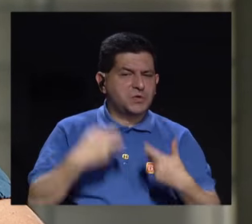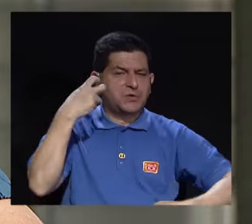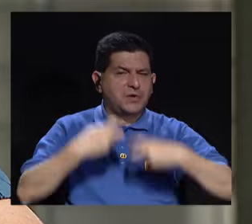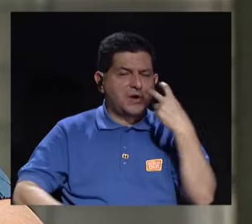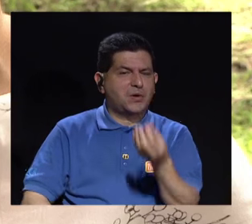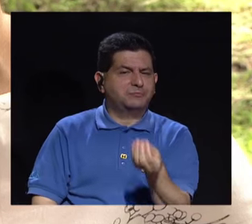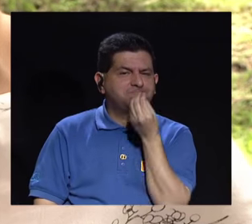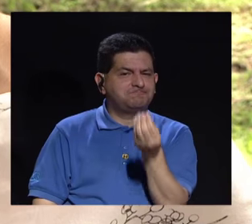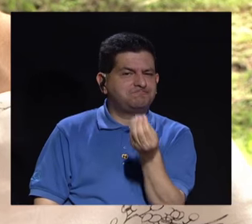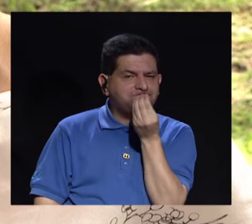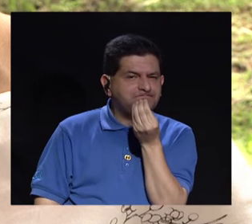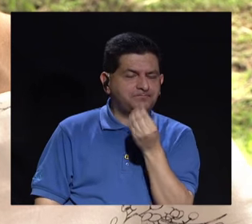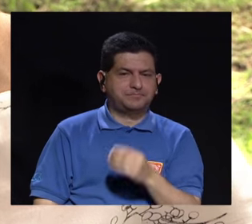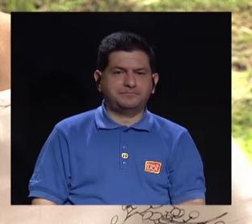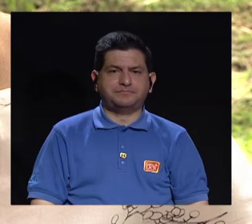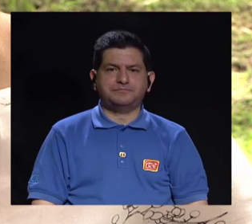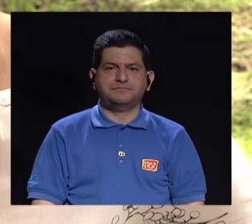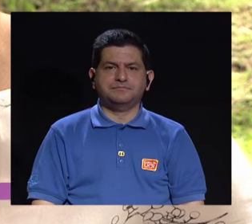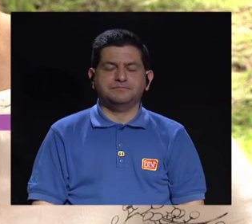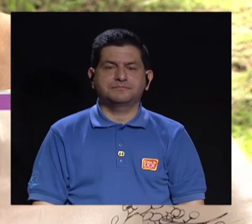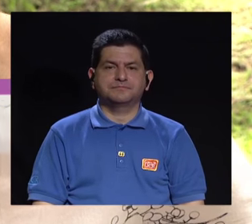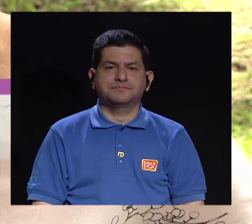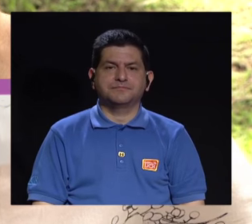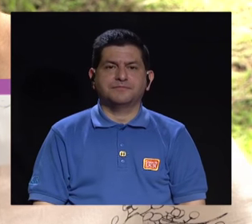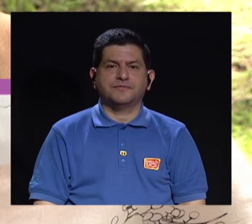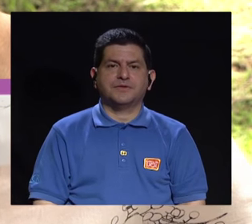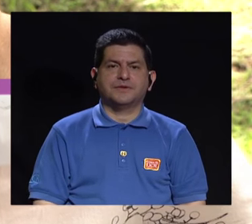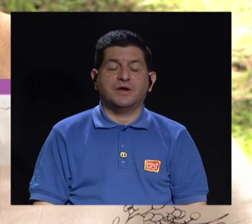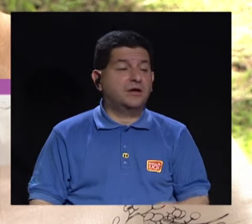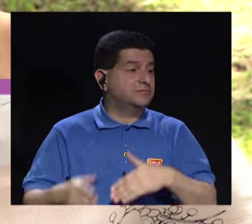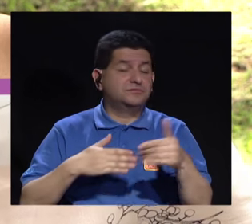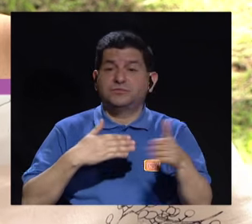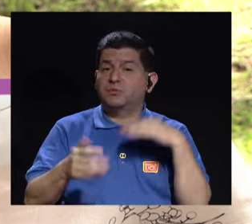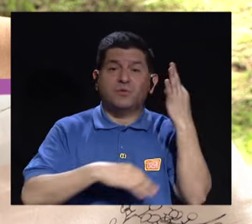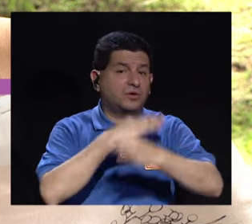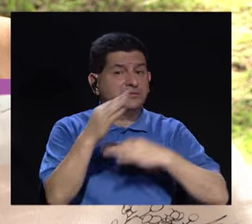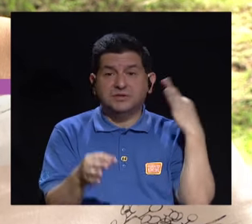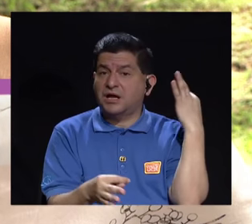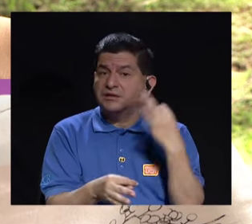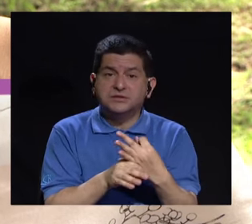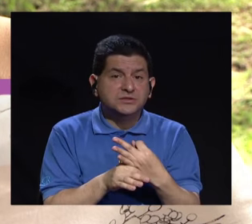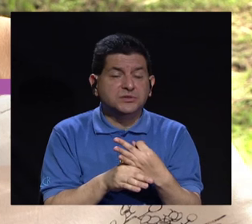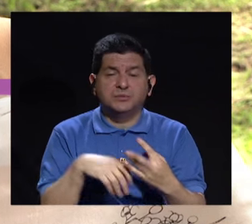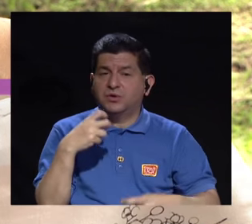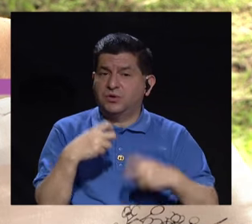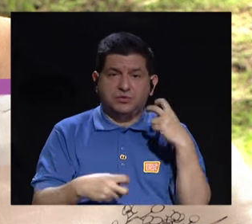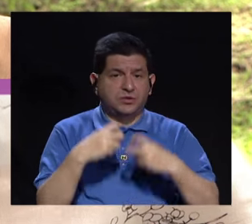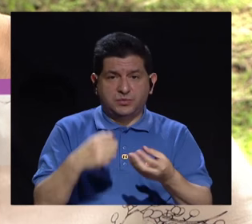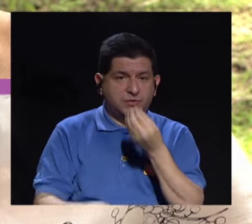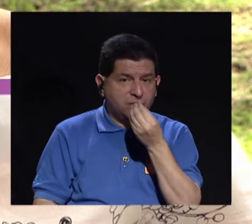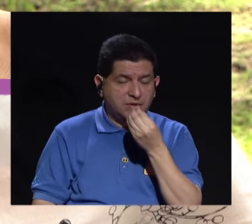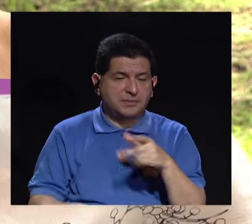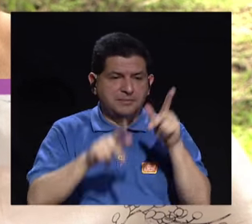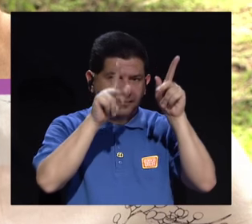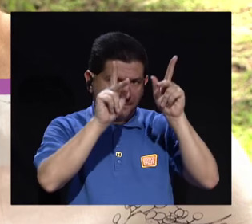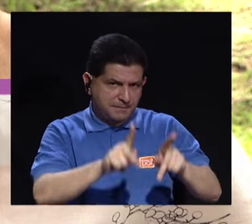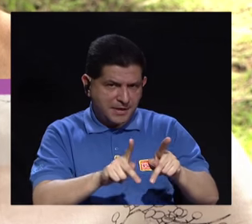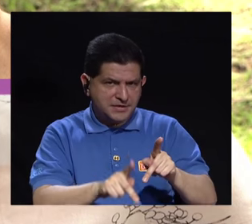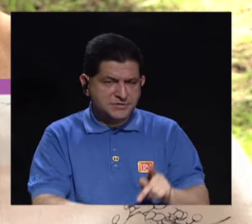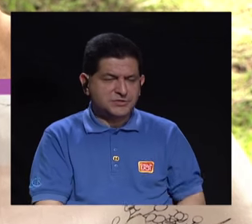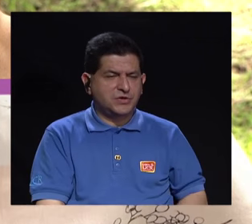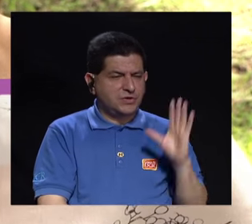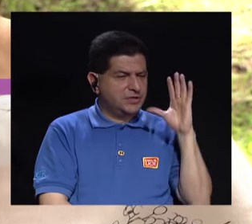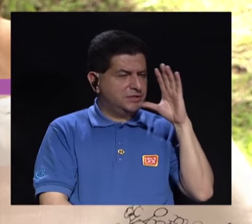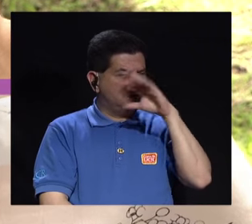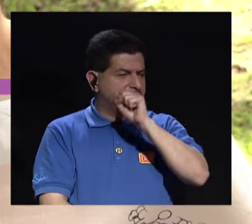teniendo un problema de alimentación, de cualquier tipo, ¿verdad? De trastorno. Cuando esta persona